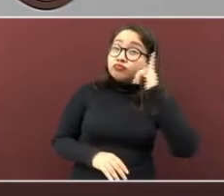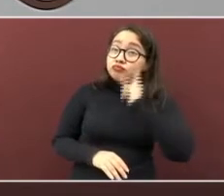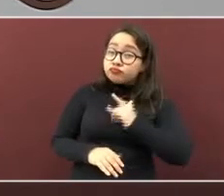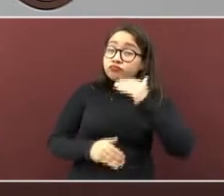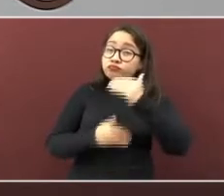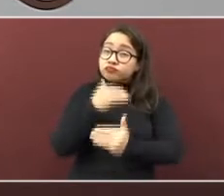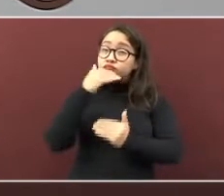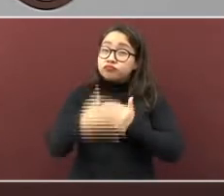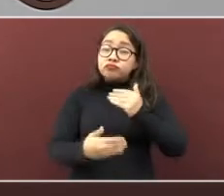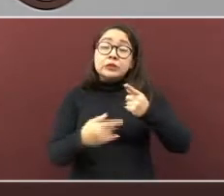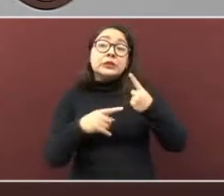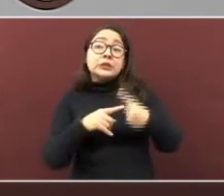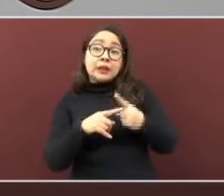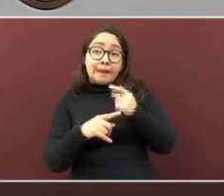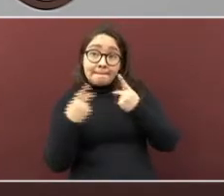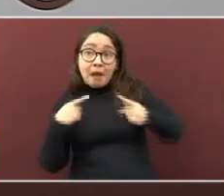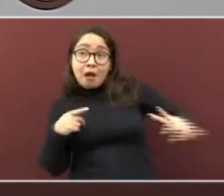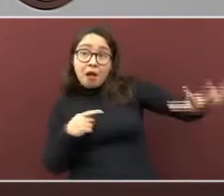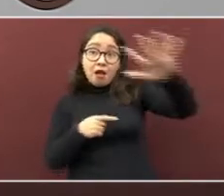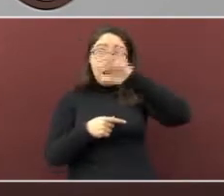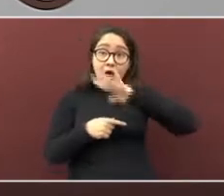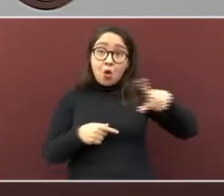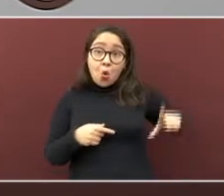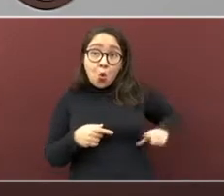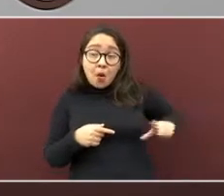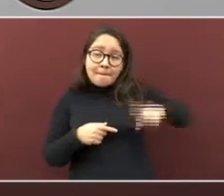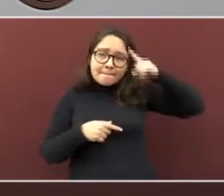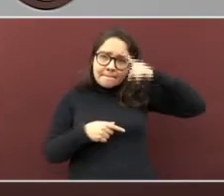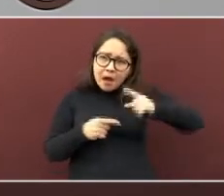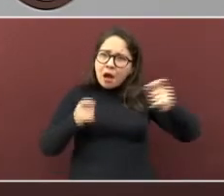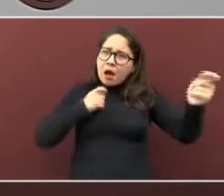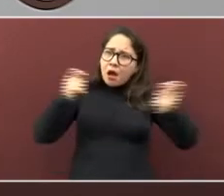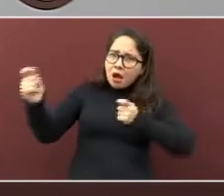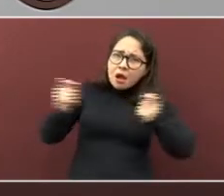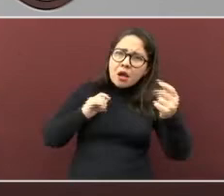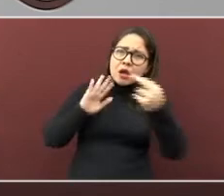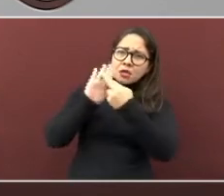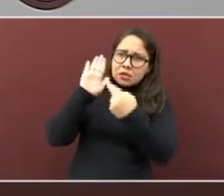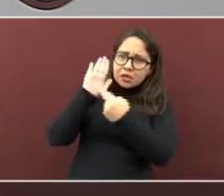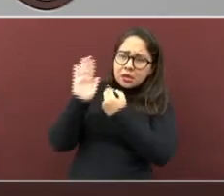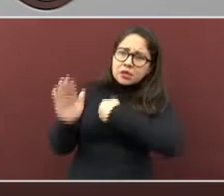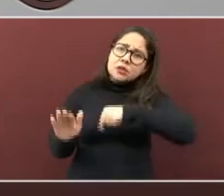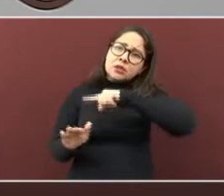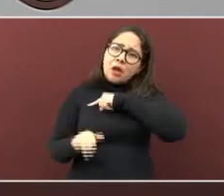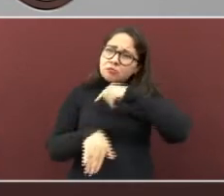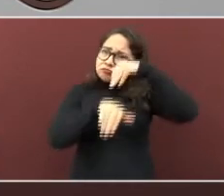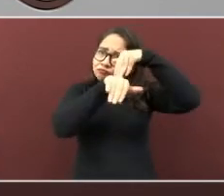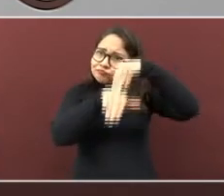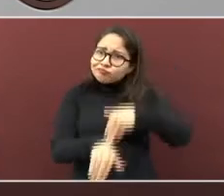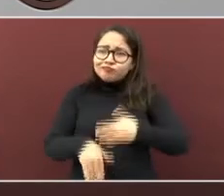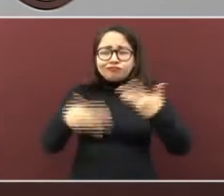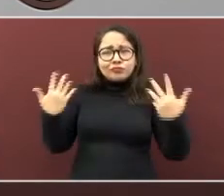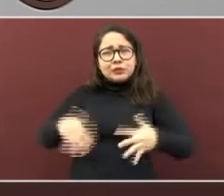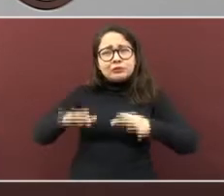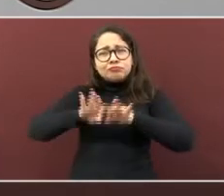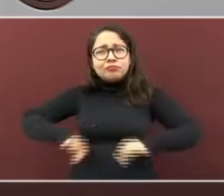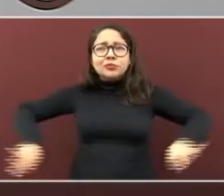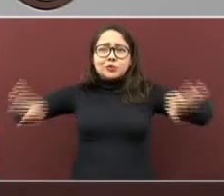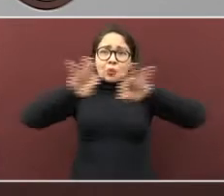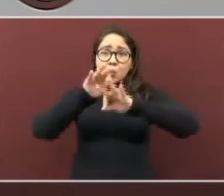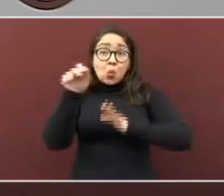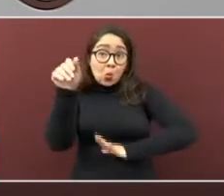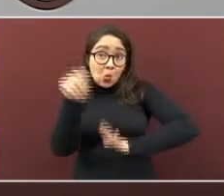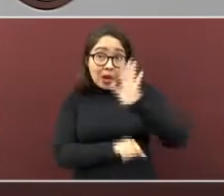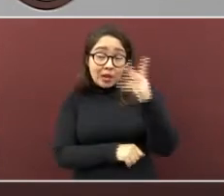sociedad y gobierno con el fortalecimiento de las medidas sanitarias y algo muy importante,